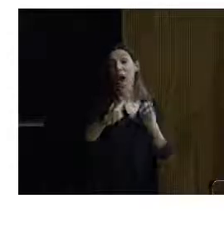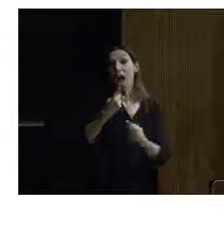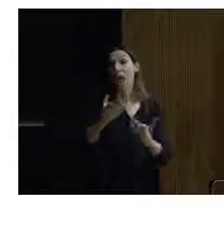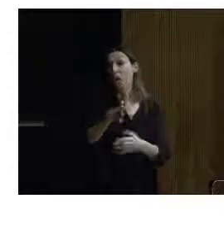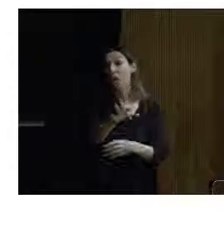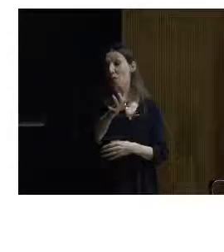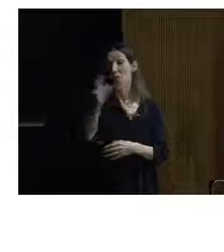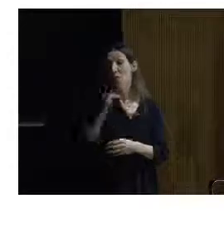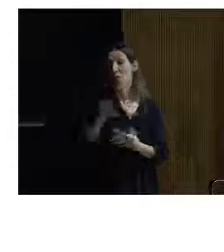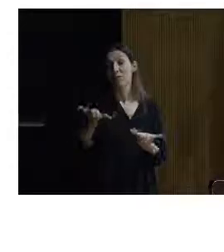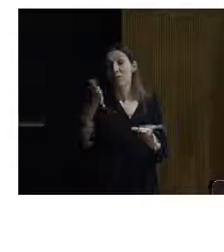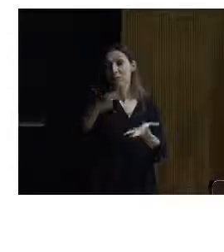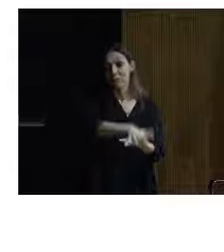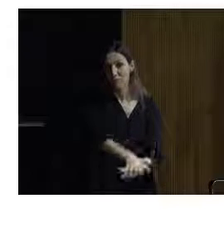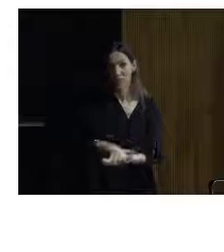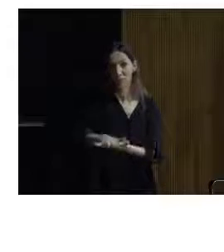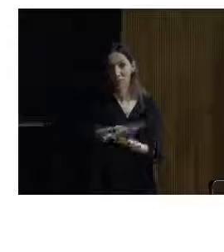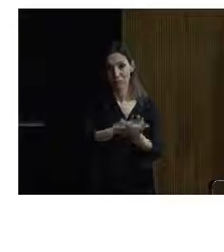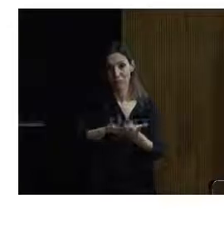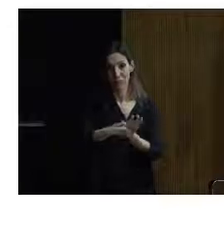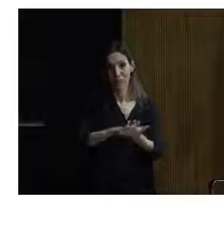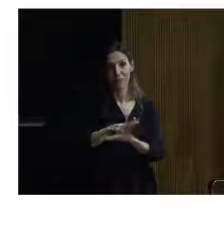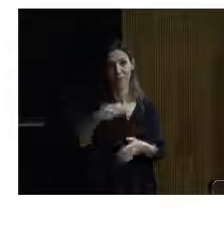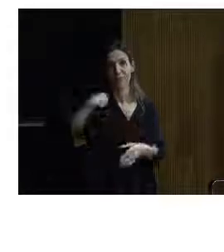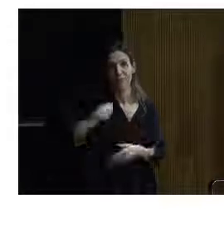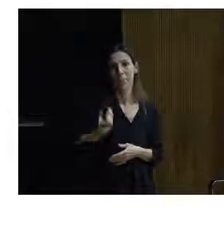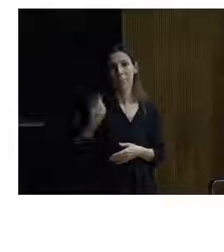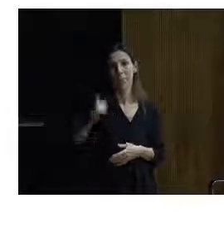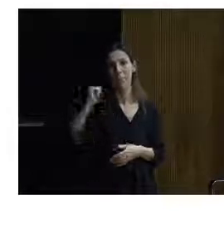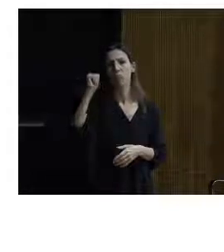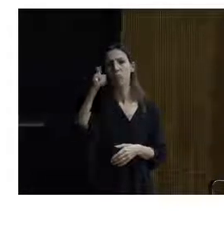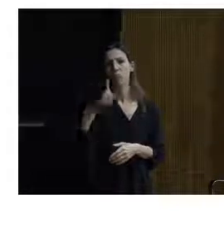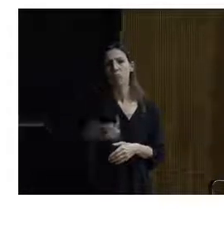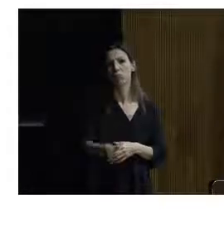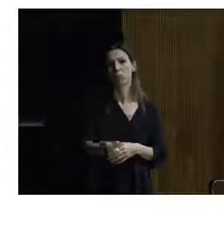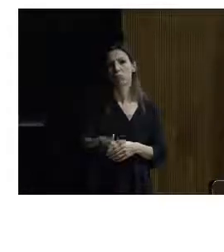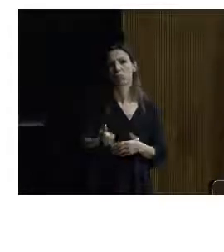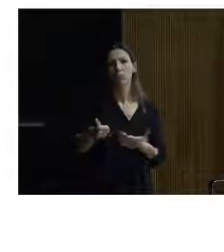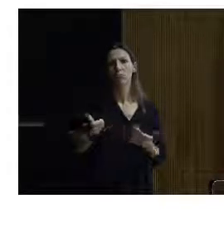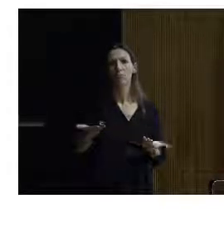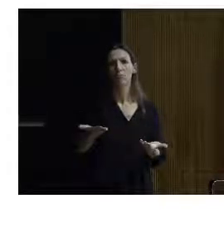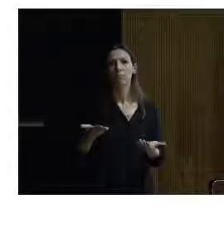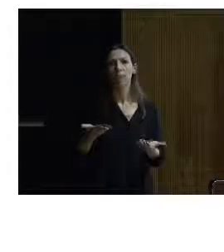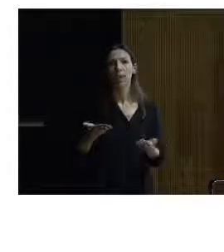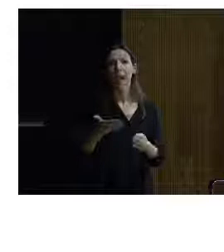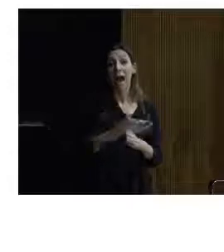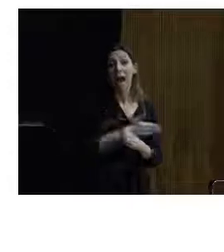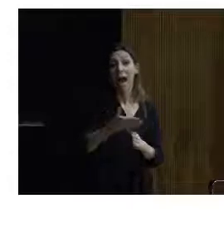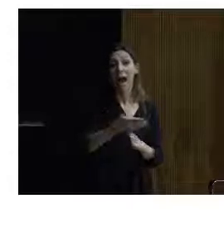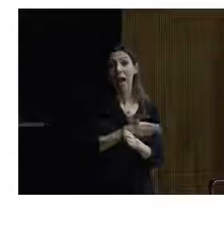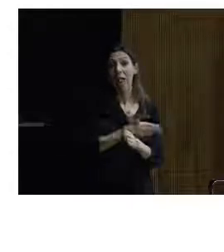A pesar de ello, y desde hace ya muchísimos años, antes de que empezara